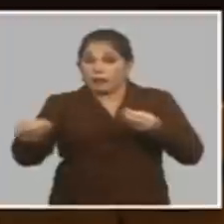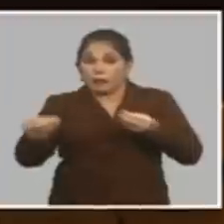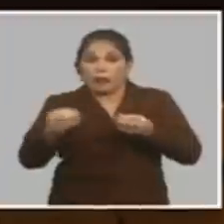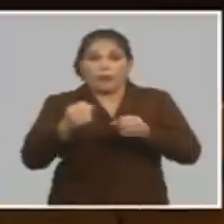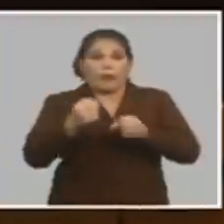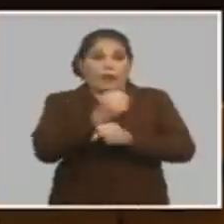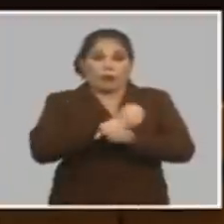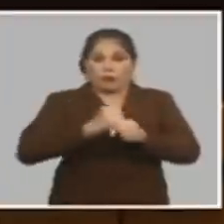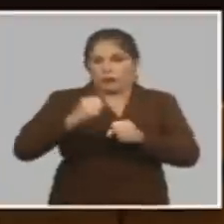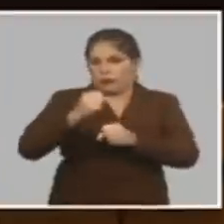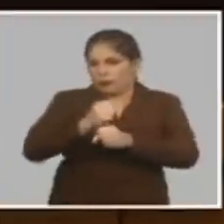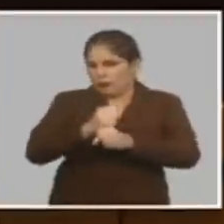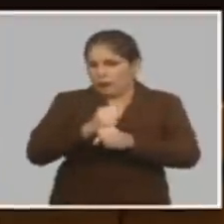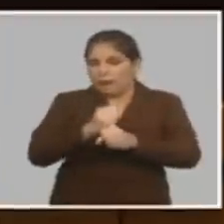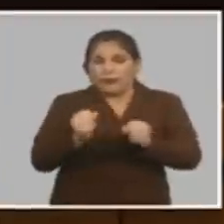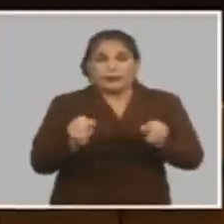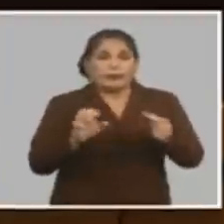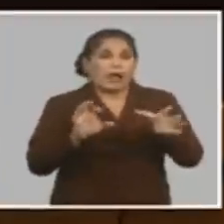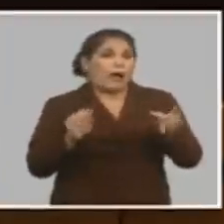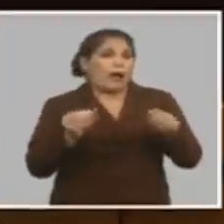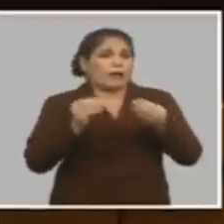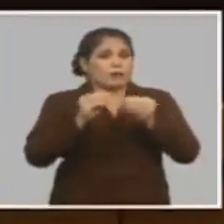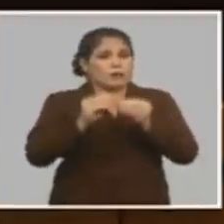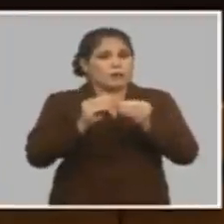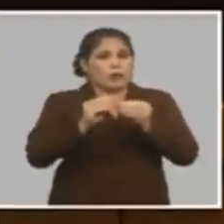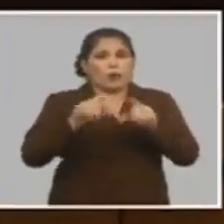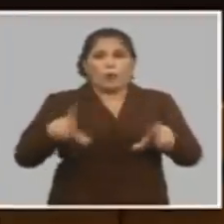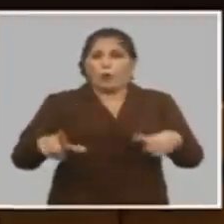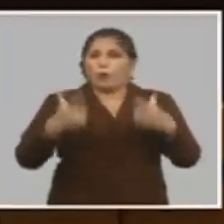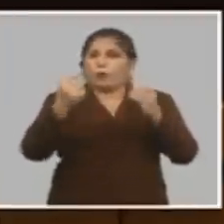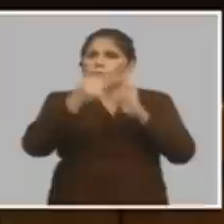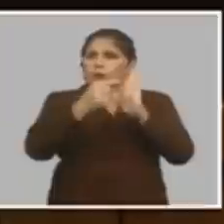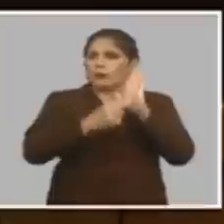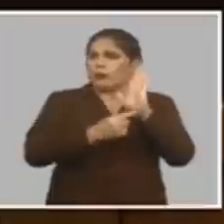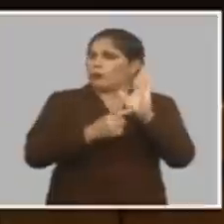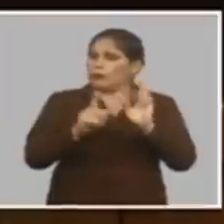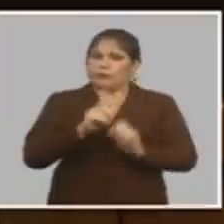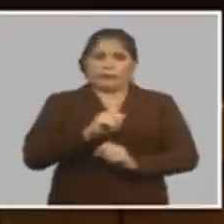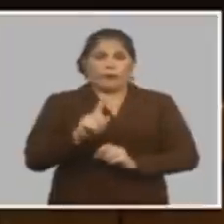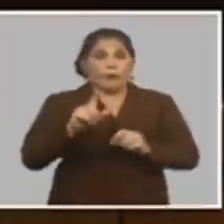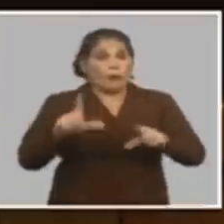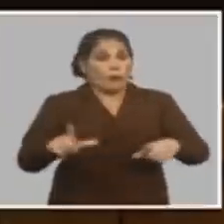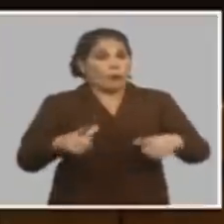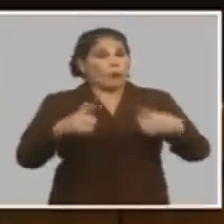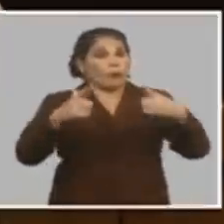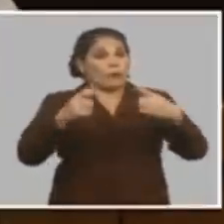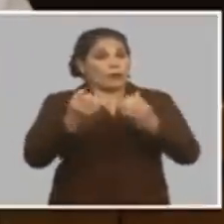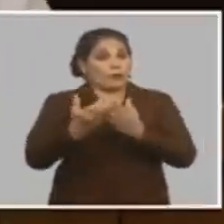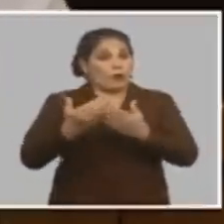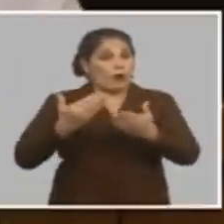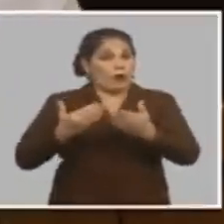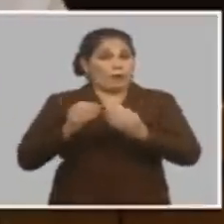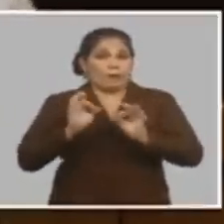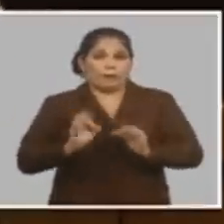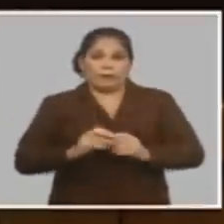ni está asociado a cumplimiento de indicadores y de directivos cumpliendo con una premisa